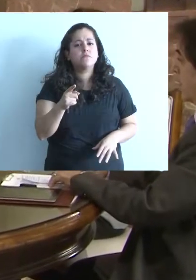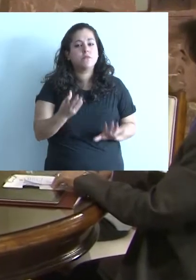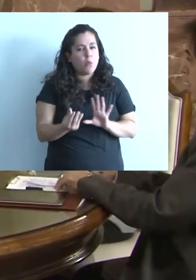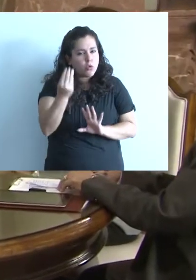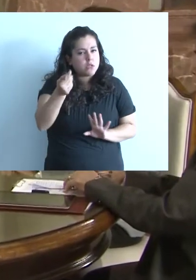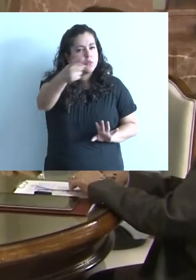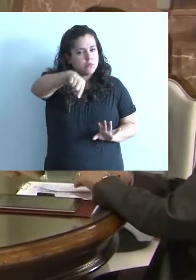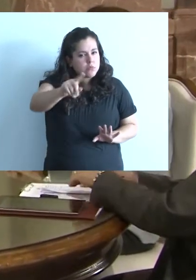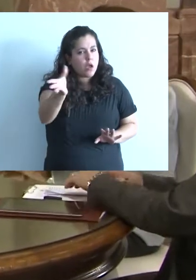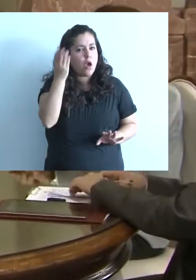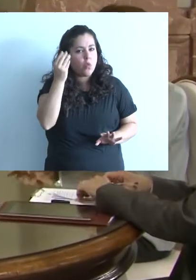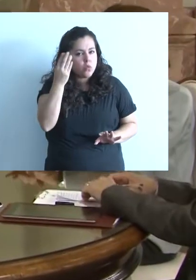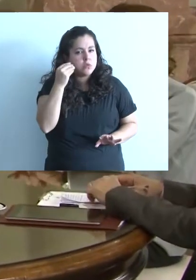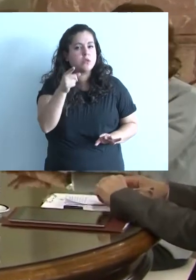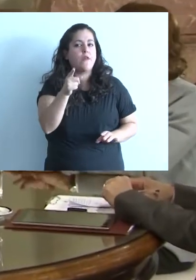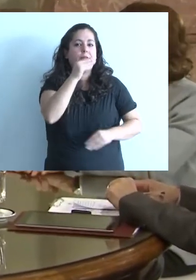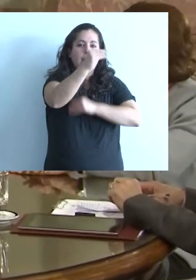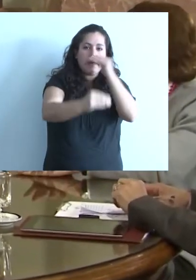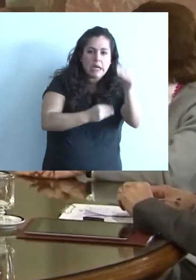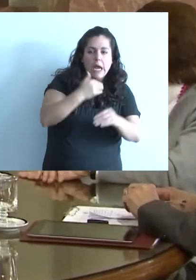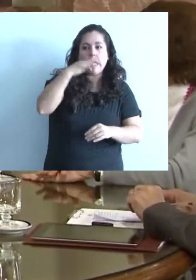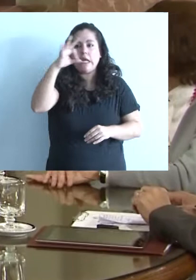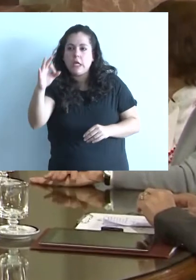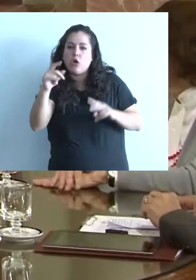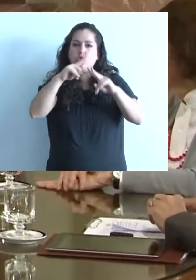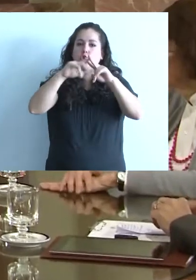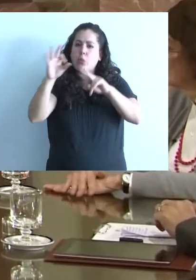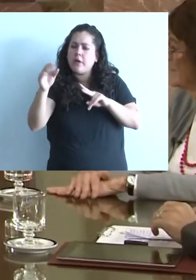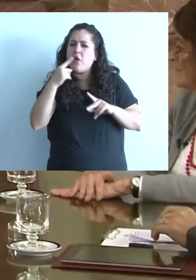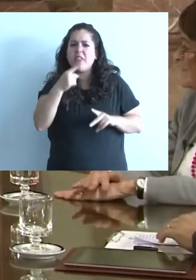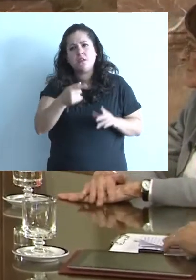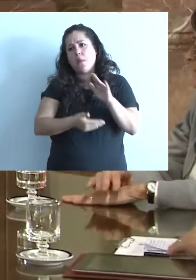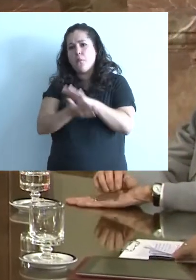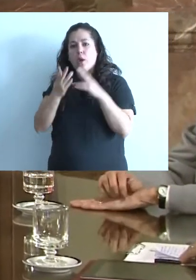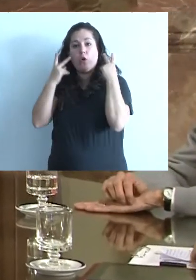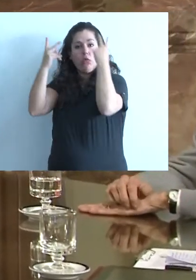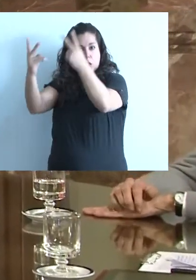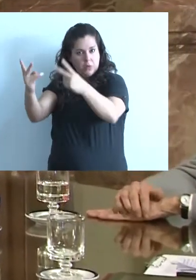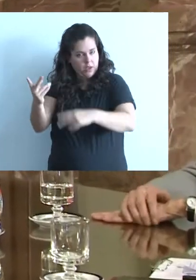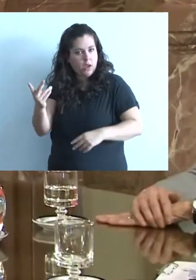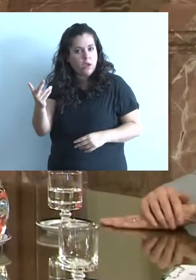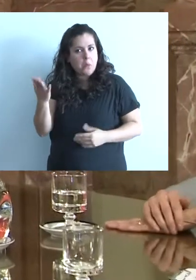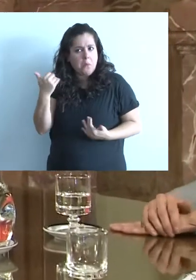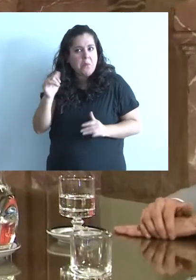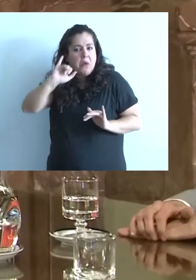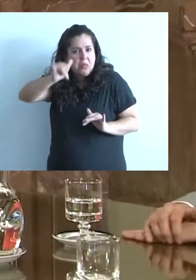En más de una oportunidad habrá escuchado a algún familiar, a su hijo, a sobrino decir, bueno, me voy de viaje, se puede